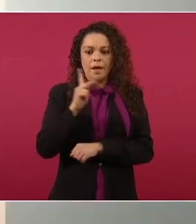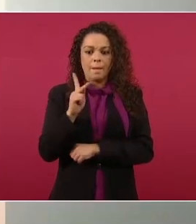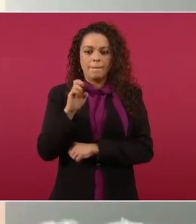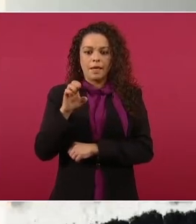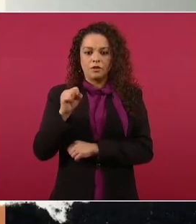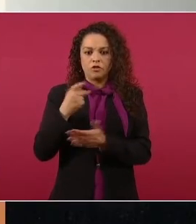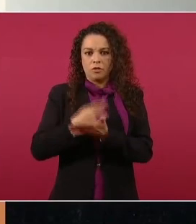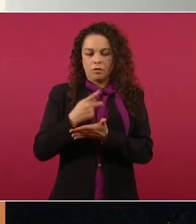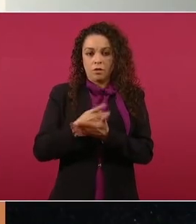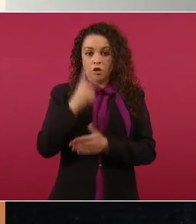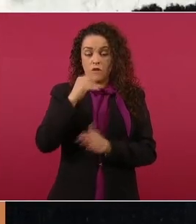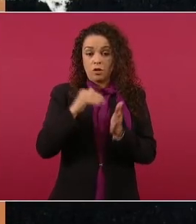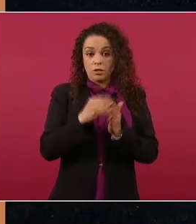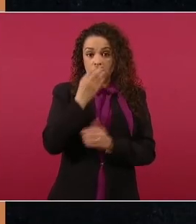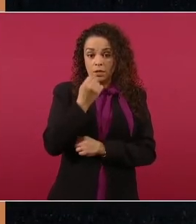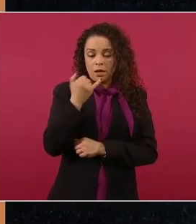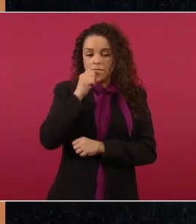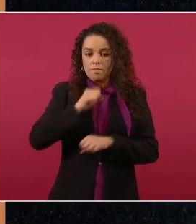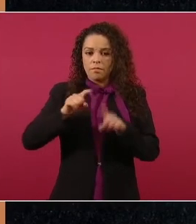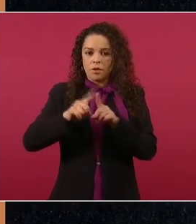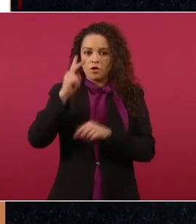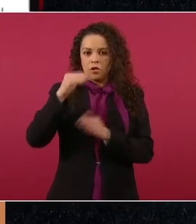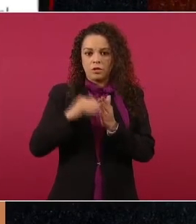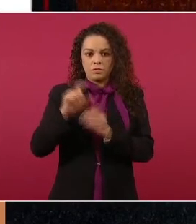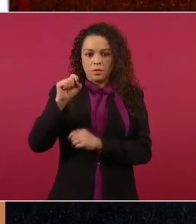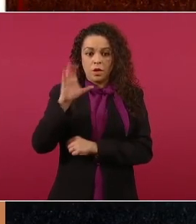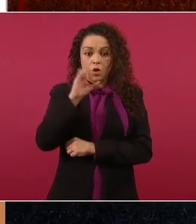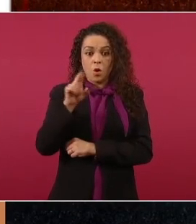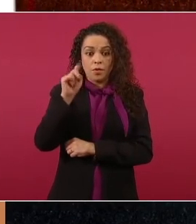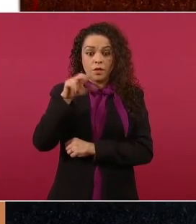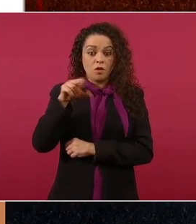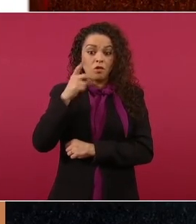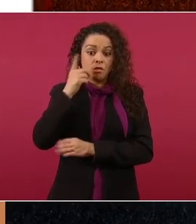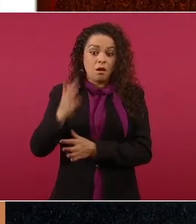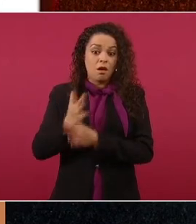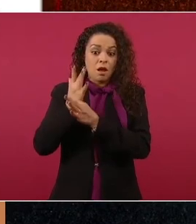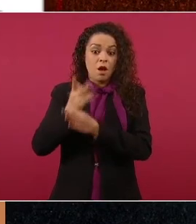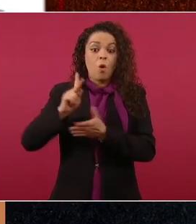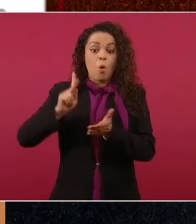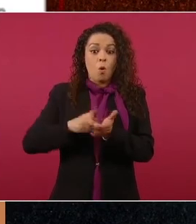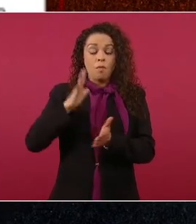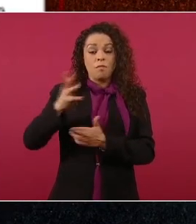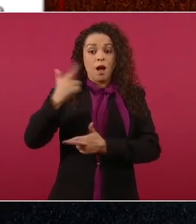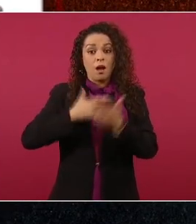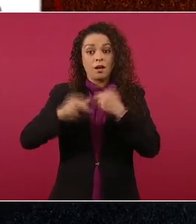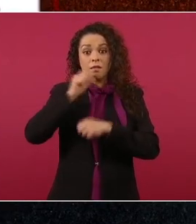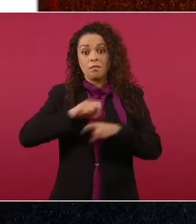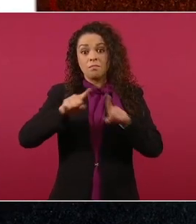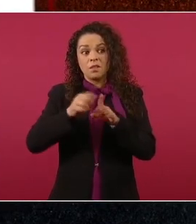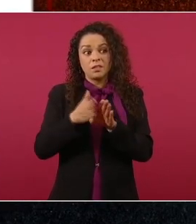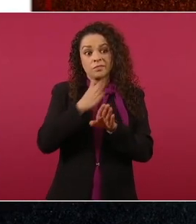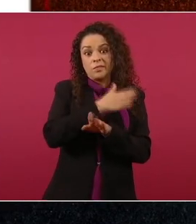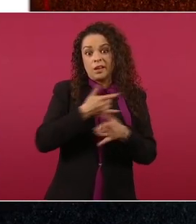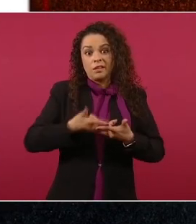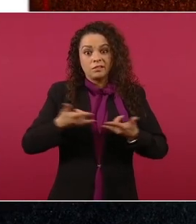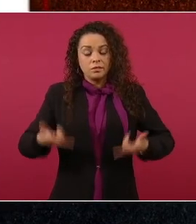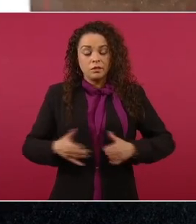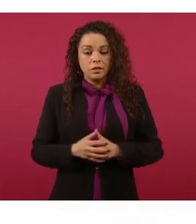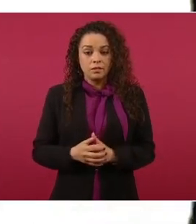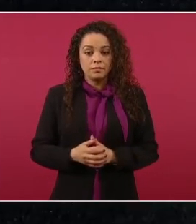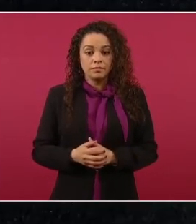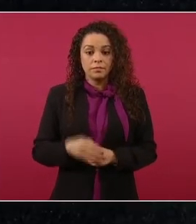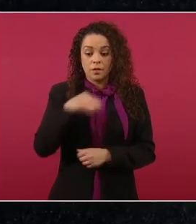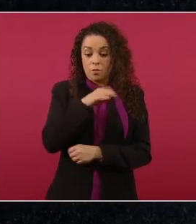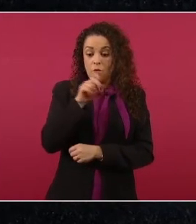como en 2020 y que Coutinho plantea para que la historia se repita. El análisis de